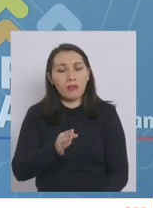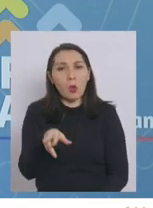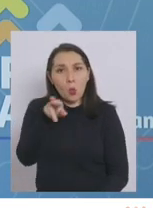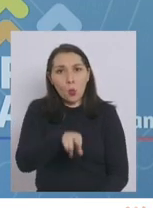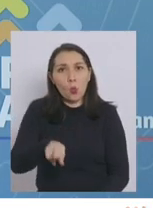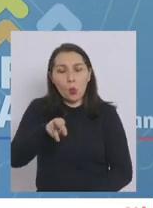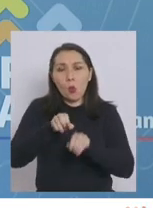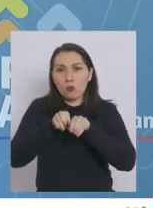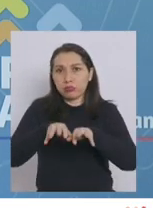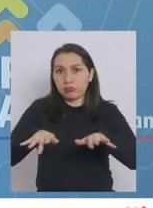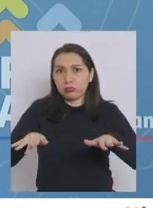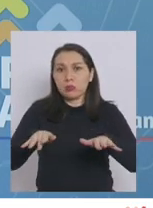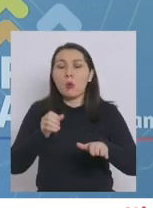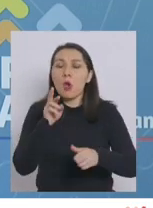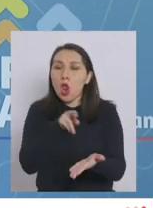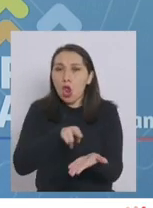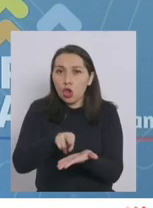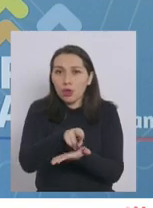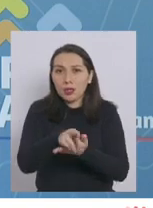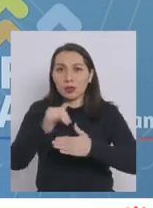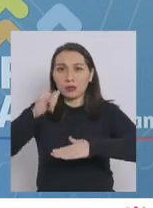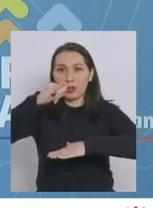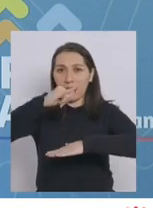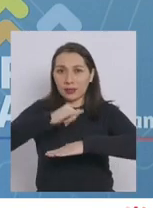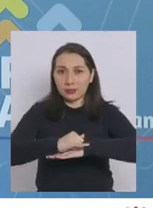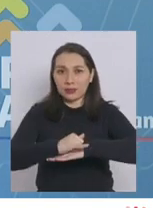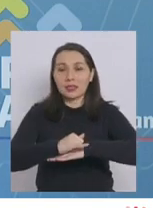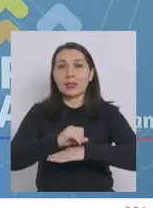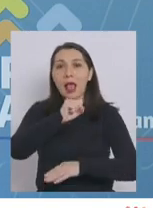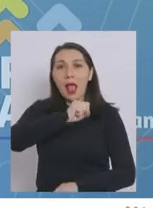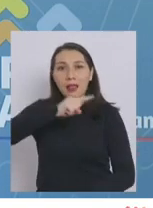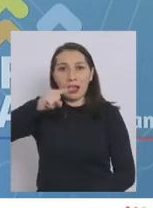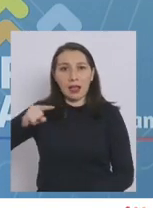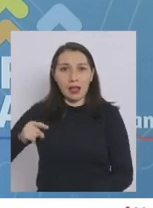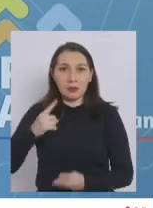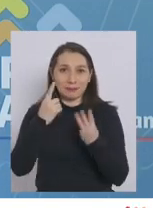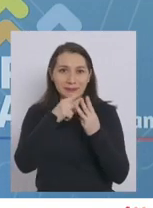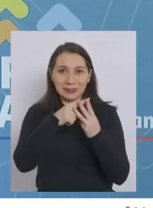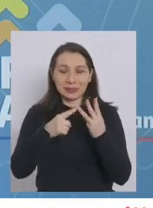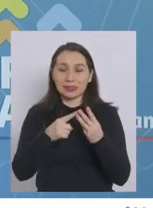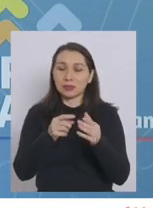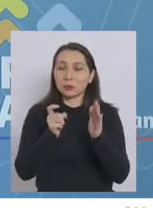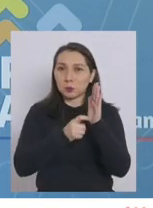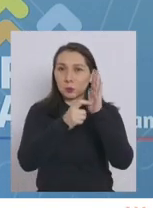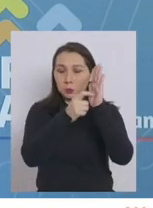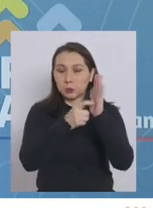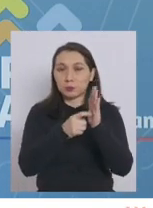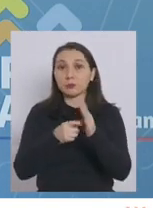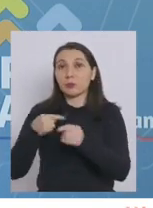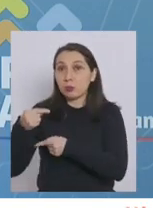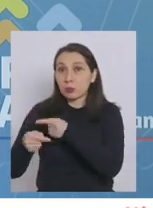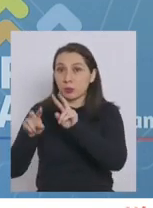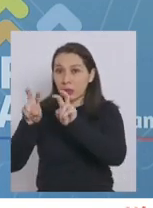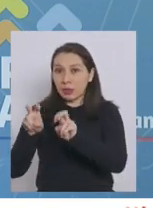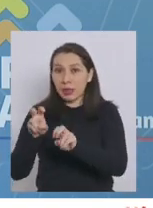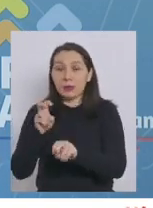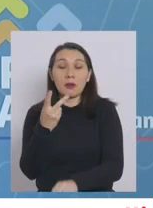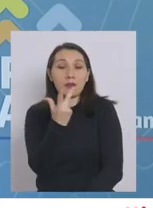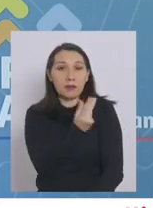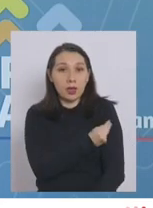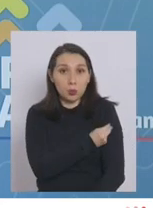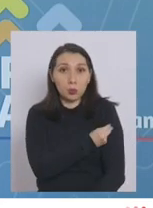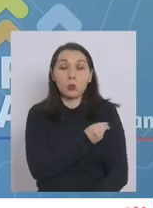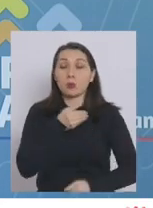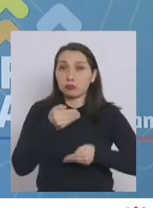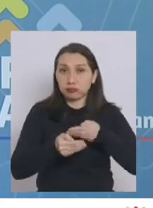incidencia, como son los ríos Aysén y Atacama. En relación al proceso de vacunación, el avance